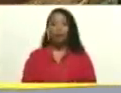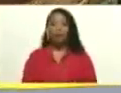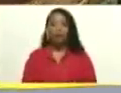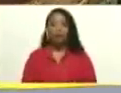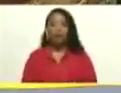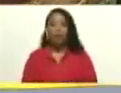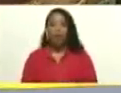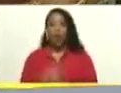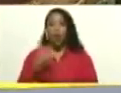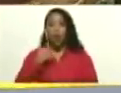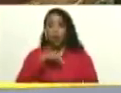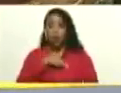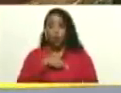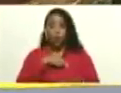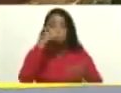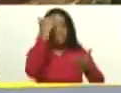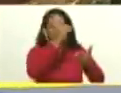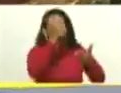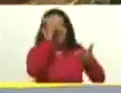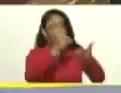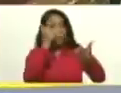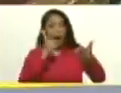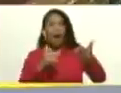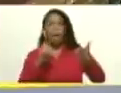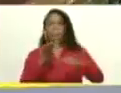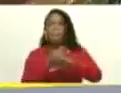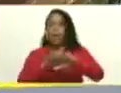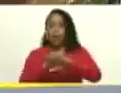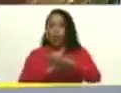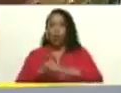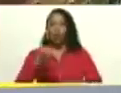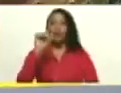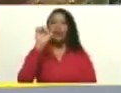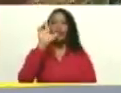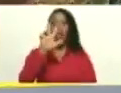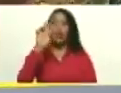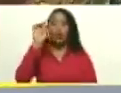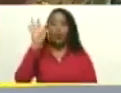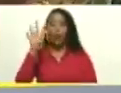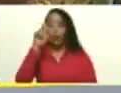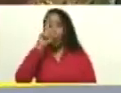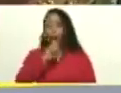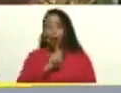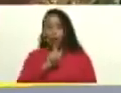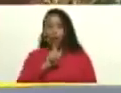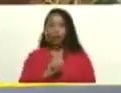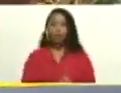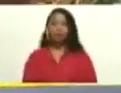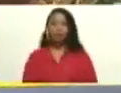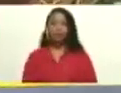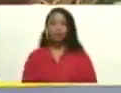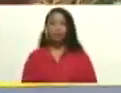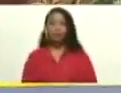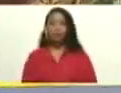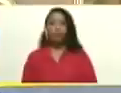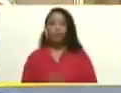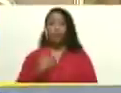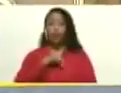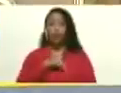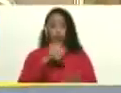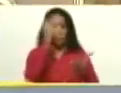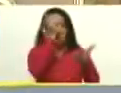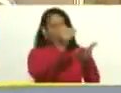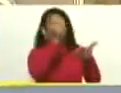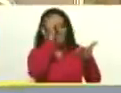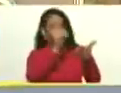Hemos periodizado, 34 años, perdón, corrijo, 34 años. Lo hemos periodizado